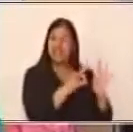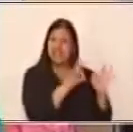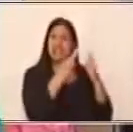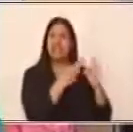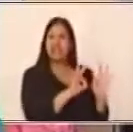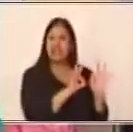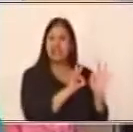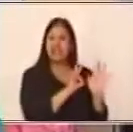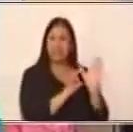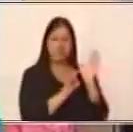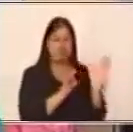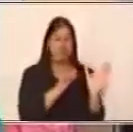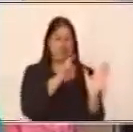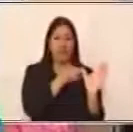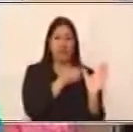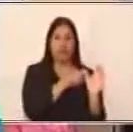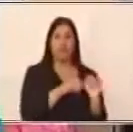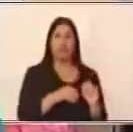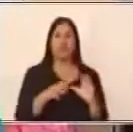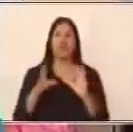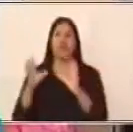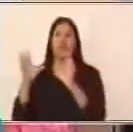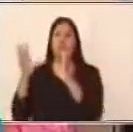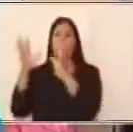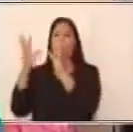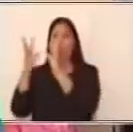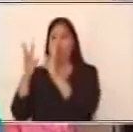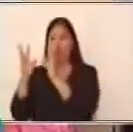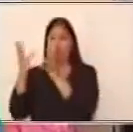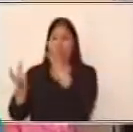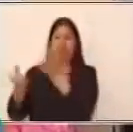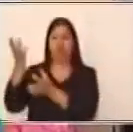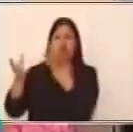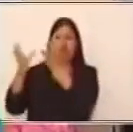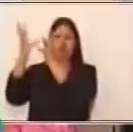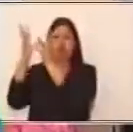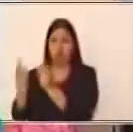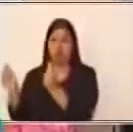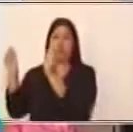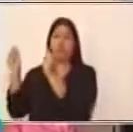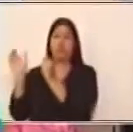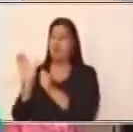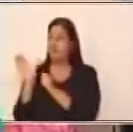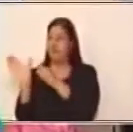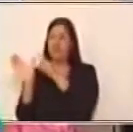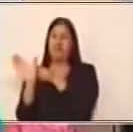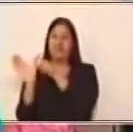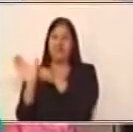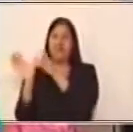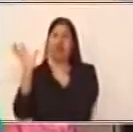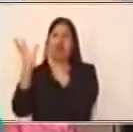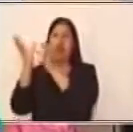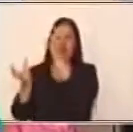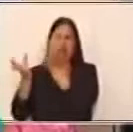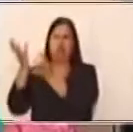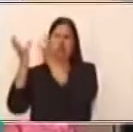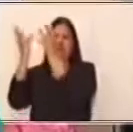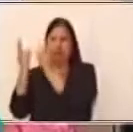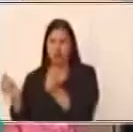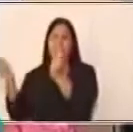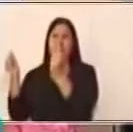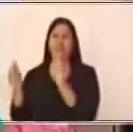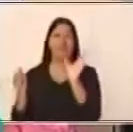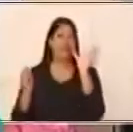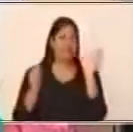apagar está. Aquí Apagar el fuego sería la otra proposición. Proposición uno y